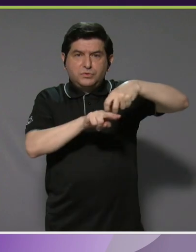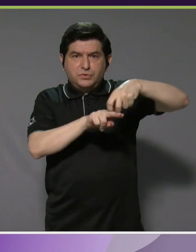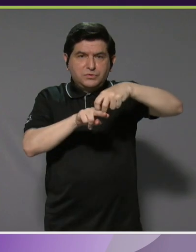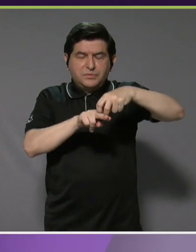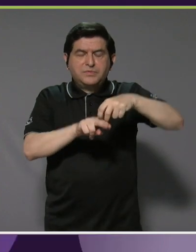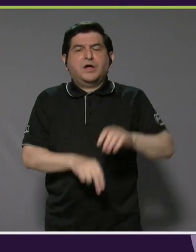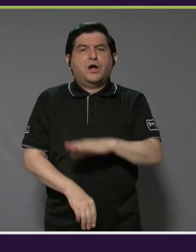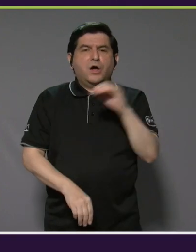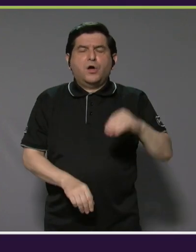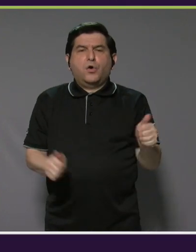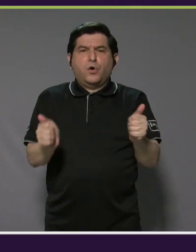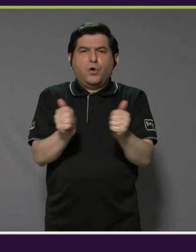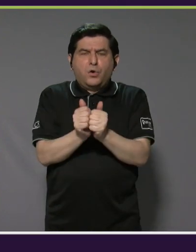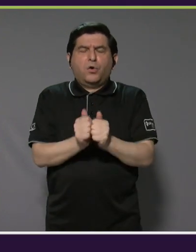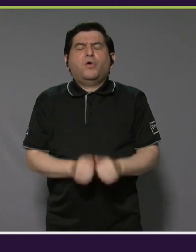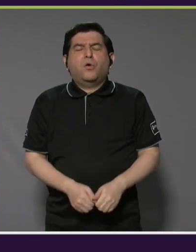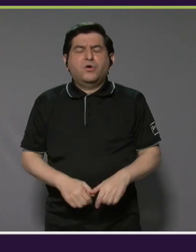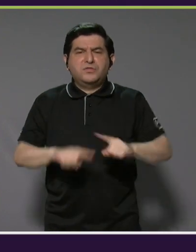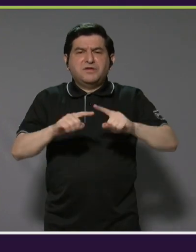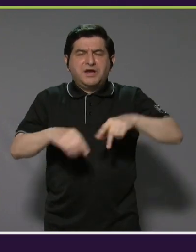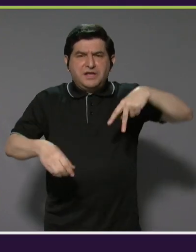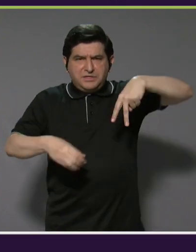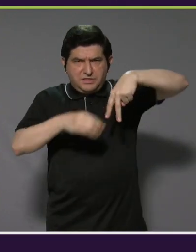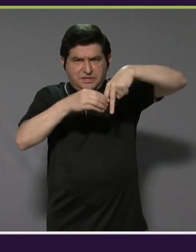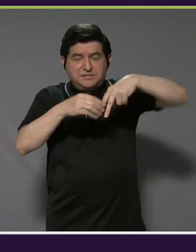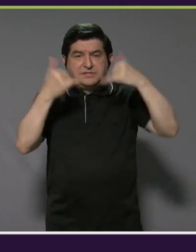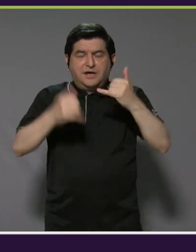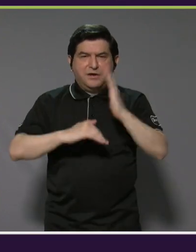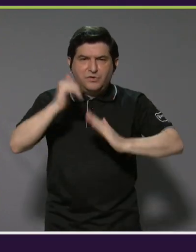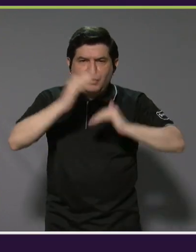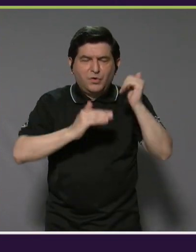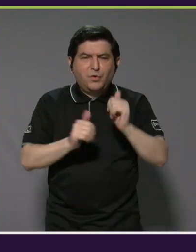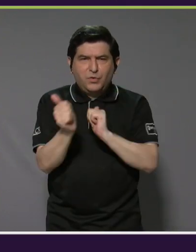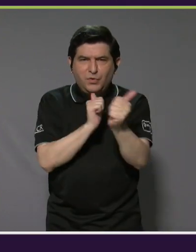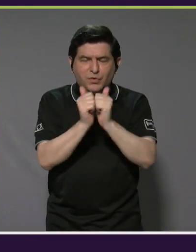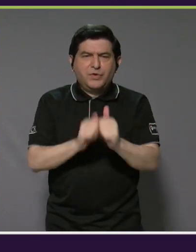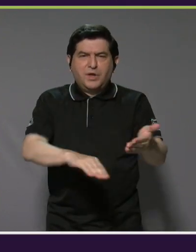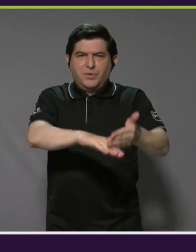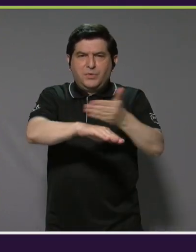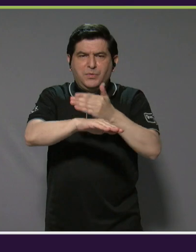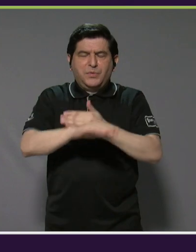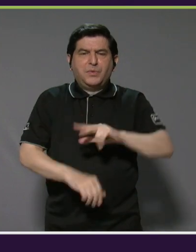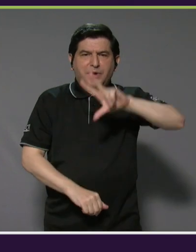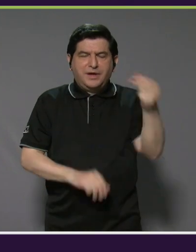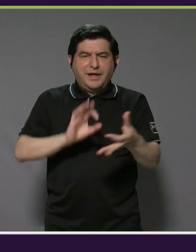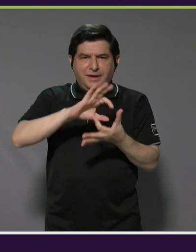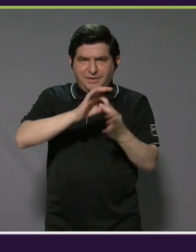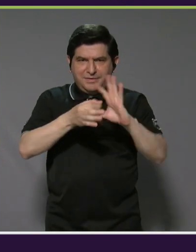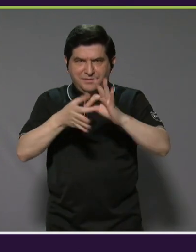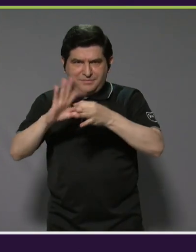de rodillas o con sus prótesis. Y ahora estamos construyendo el deporte y avanzando hacia los paralímpicos.